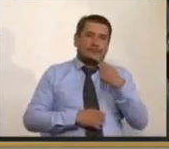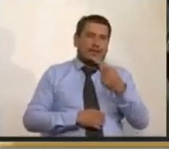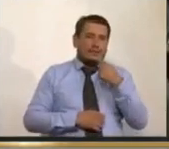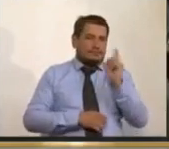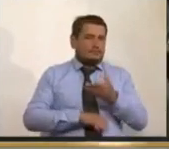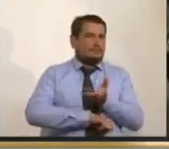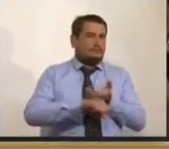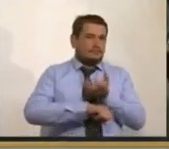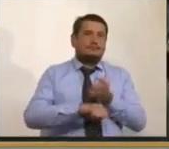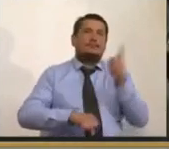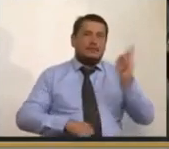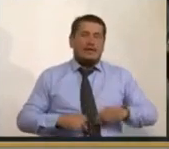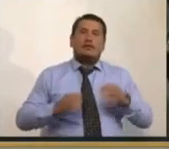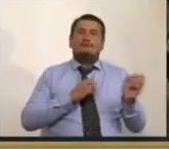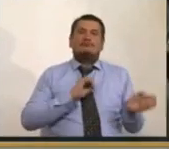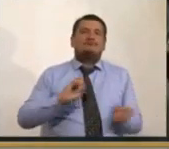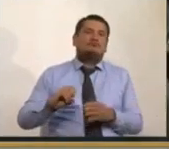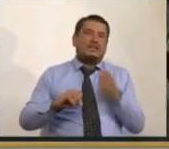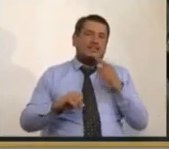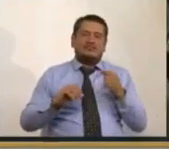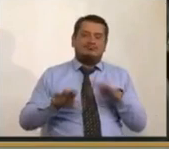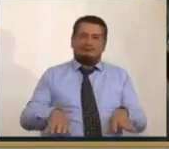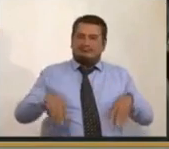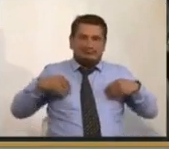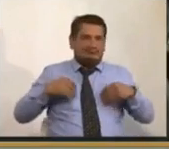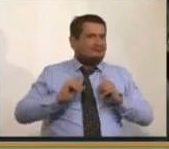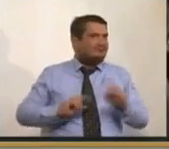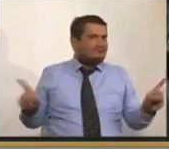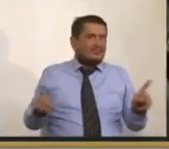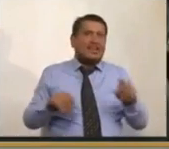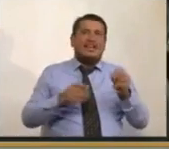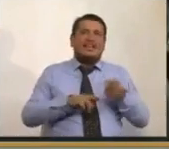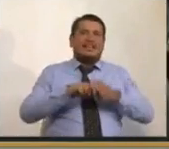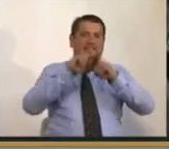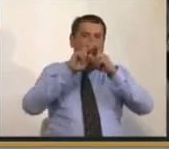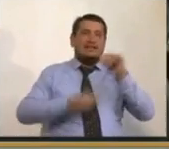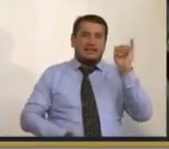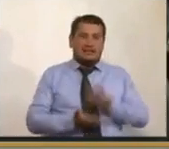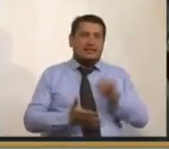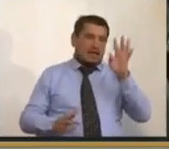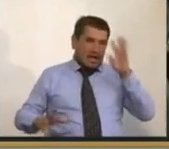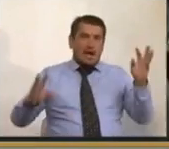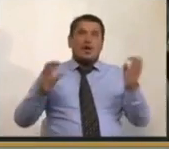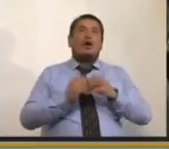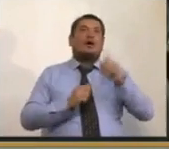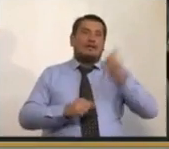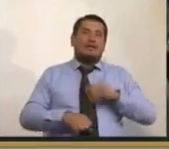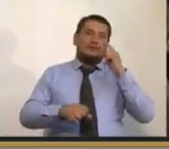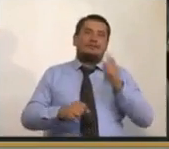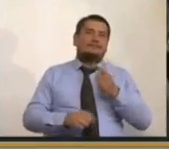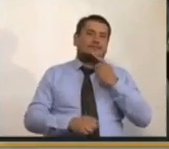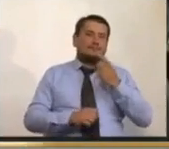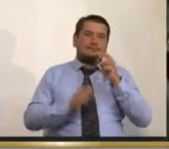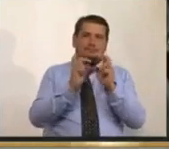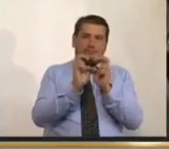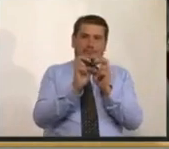tienen que renunciar a los intereses y ese acuerdo tendría que ser avalado por la Procuraduría General de la